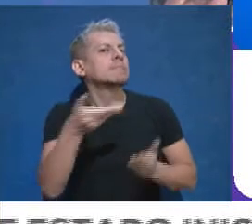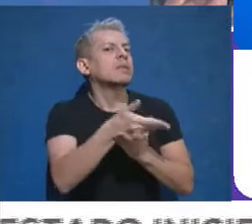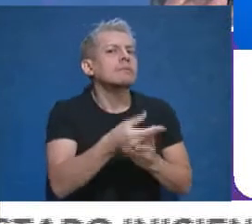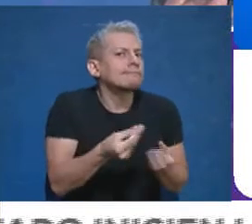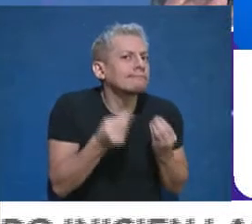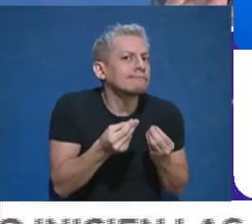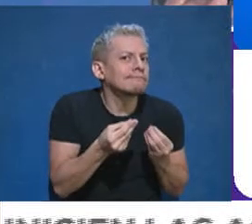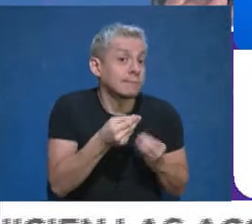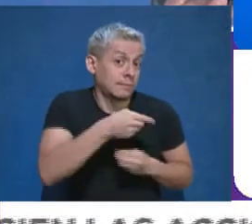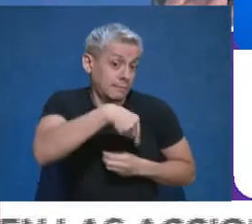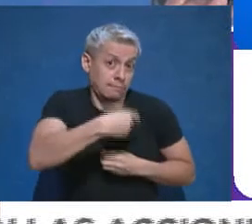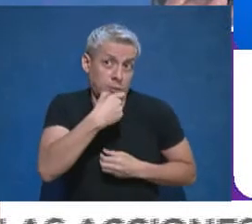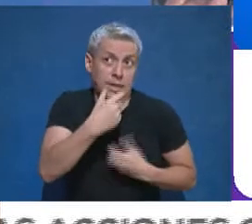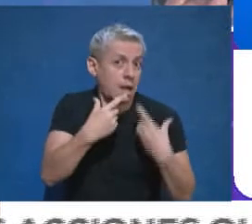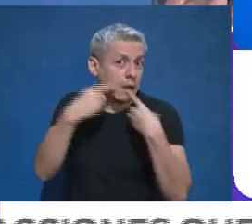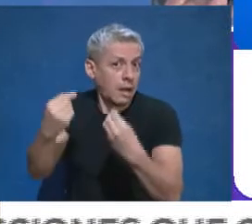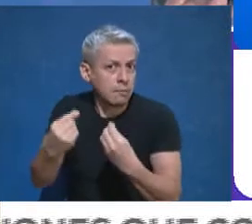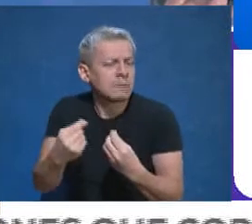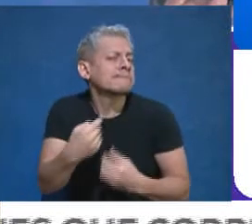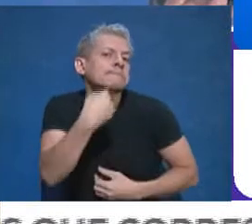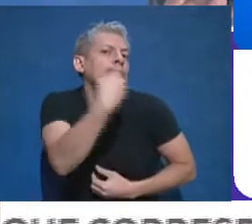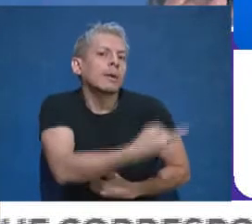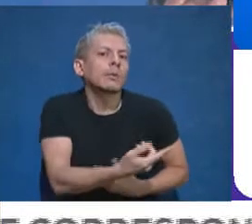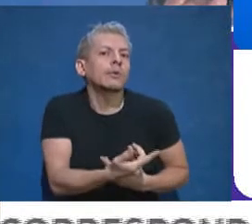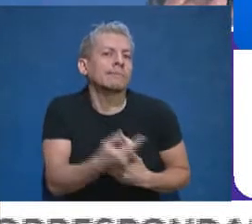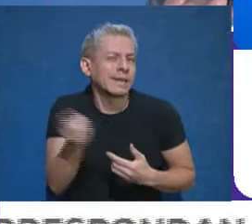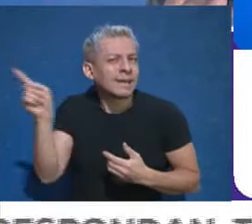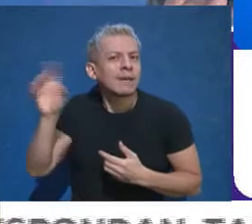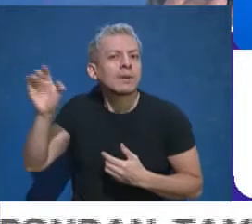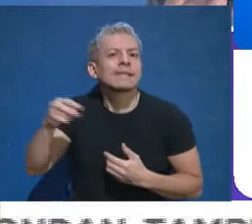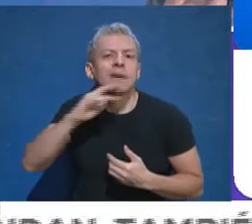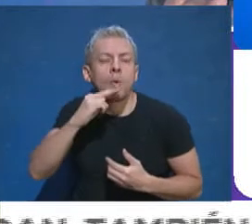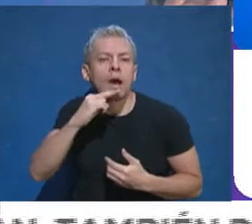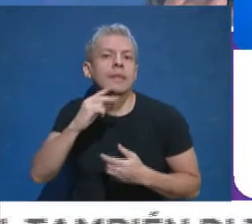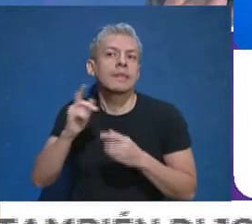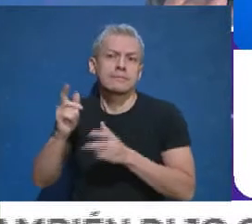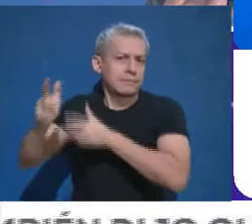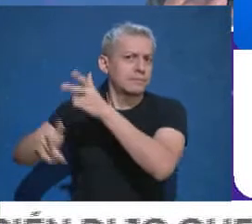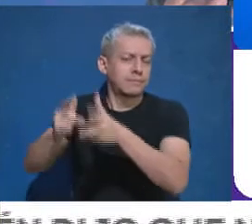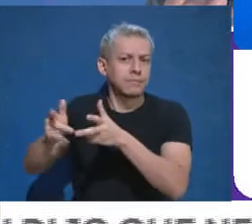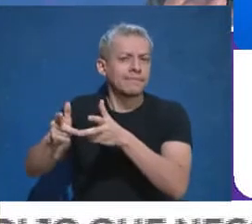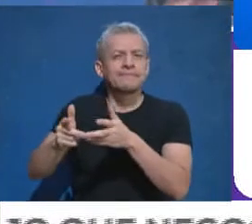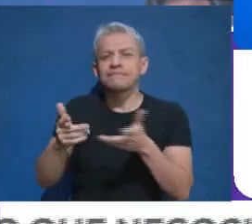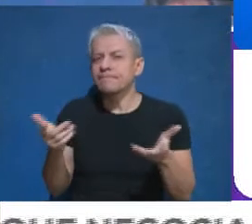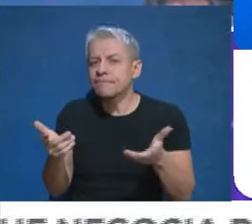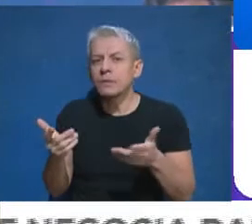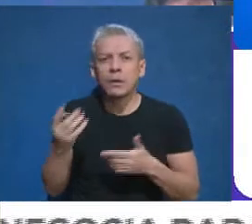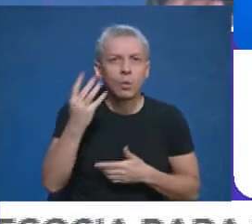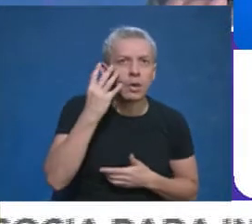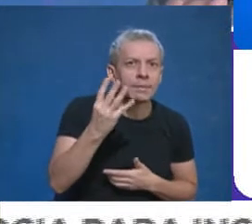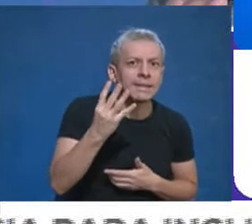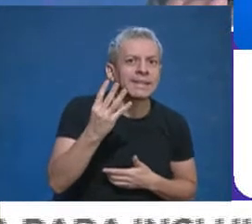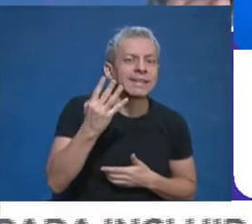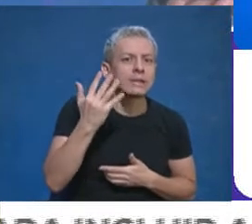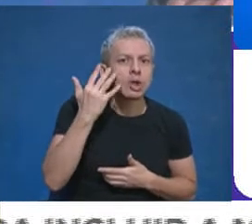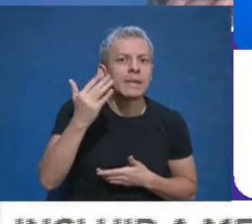reclamo que debe hacer Mendoza? Pregunto esto porque San Juan elevó la voz y le llegaron algo así como entre 4.000 y 5.000